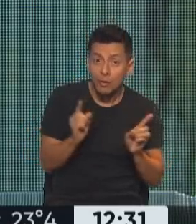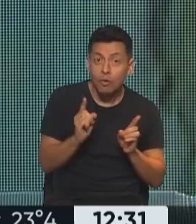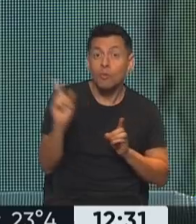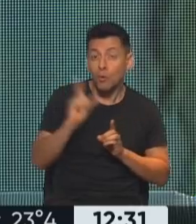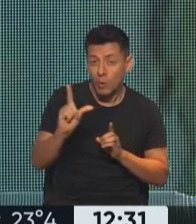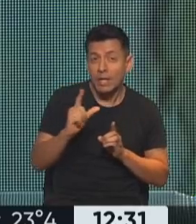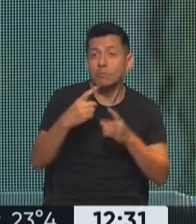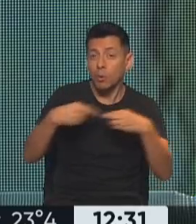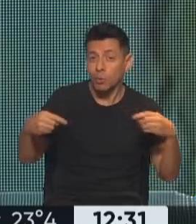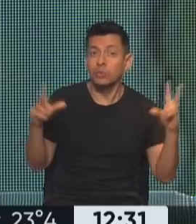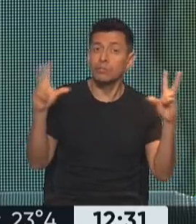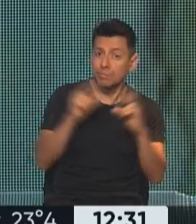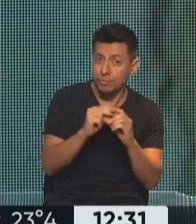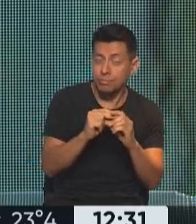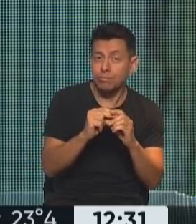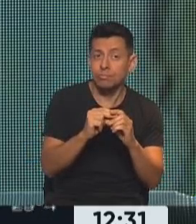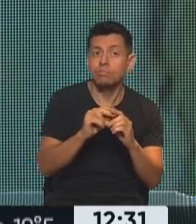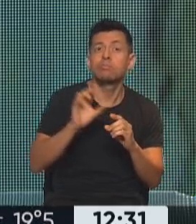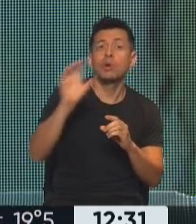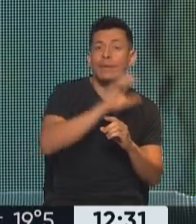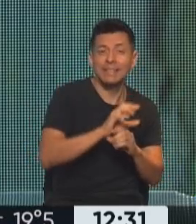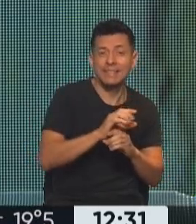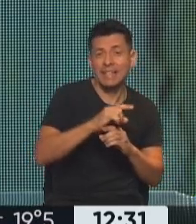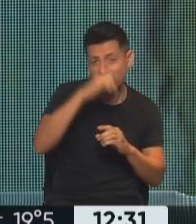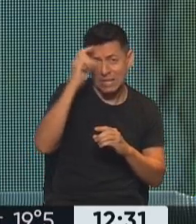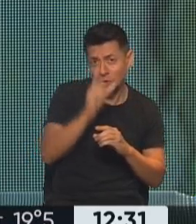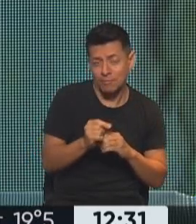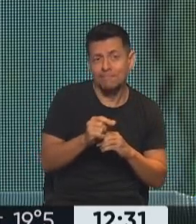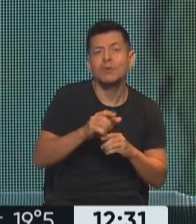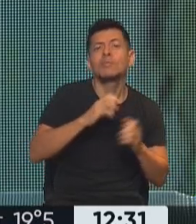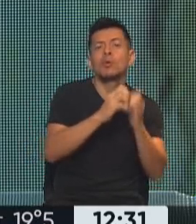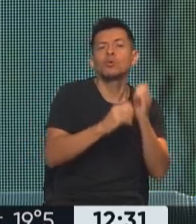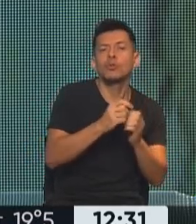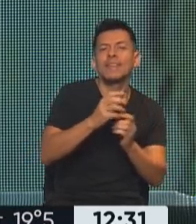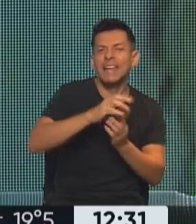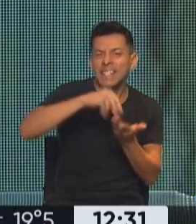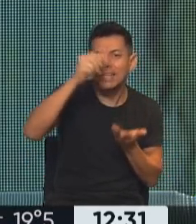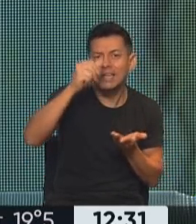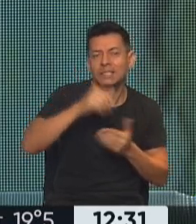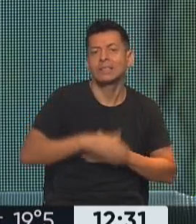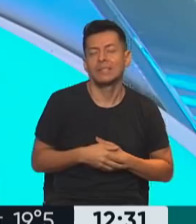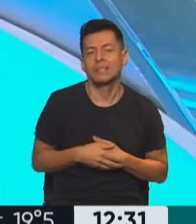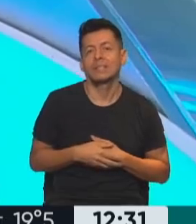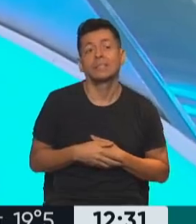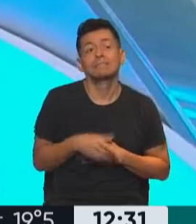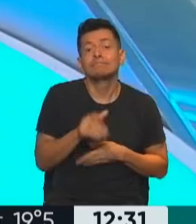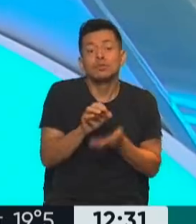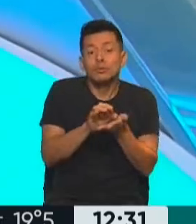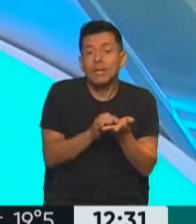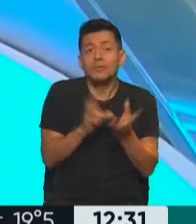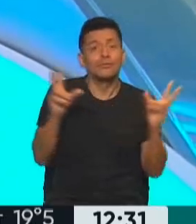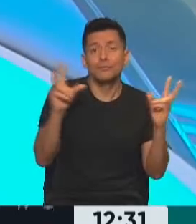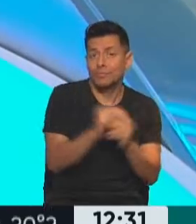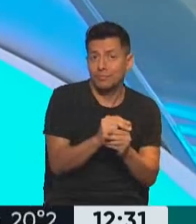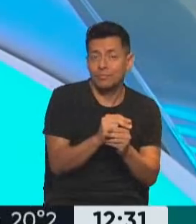haber falta de producto para el mercado interno, es decir, para los molineros, es decir, no hubiera haber grano suficiente para la